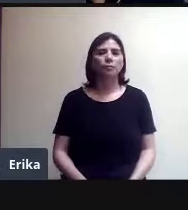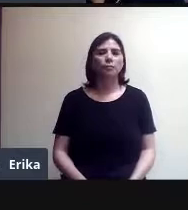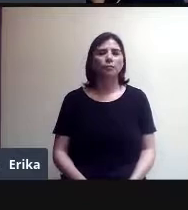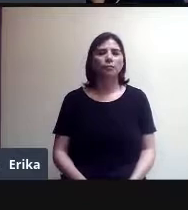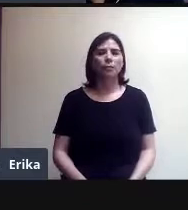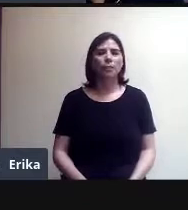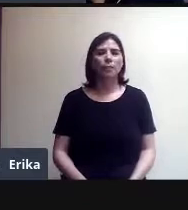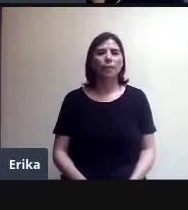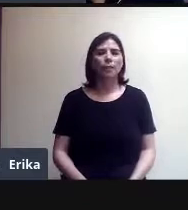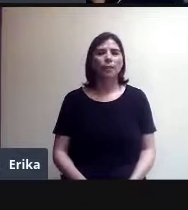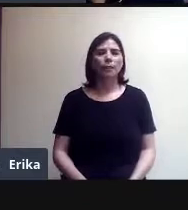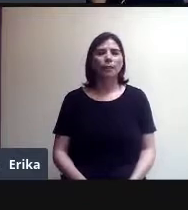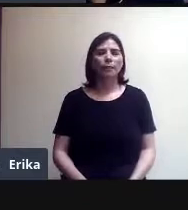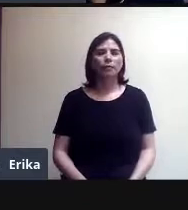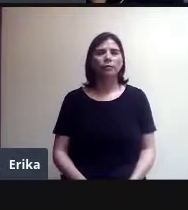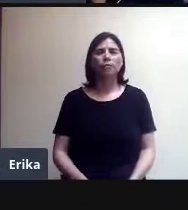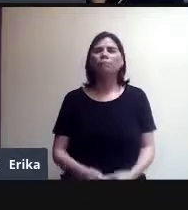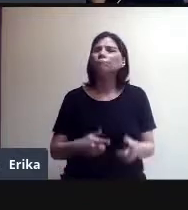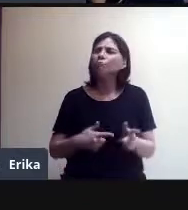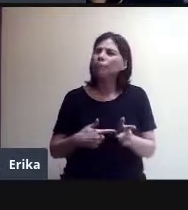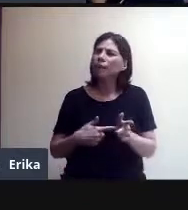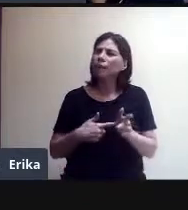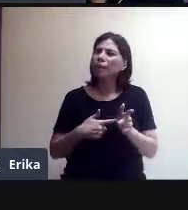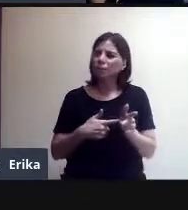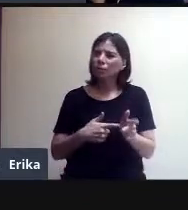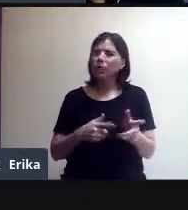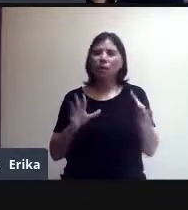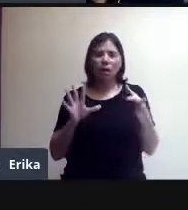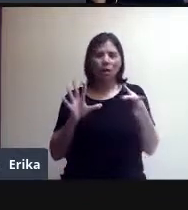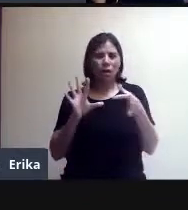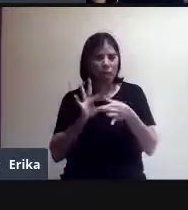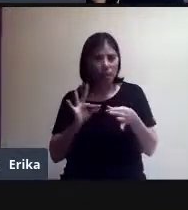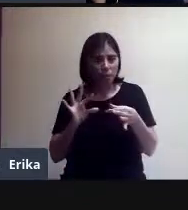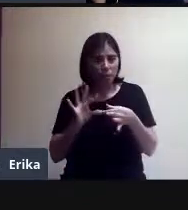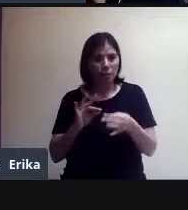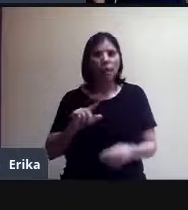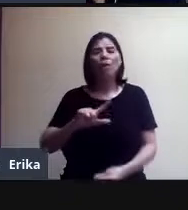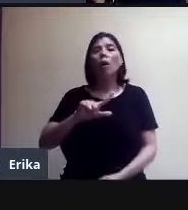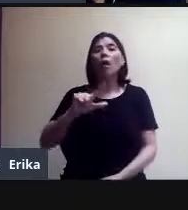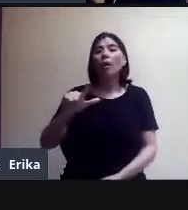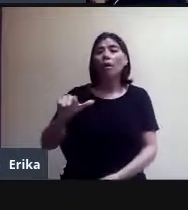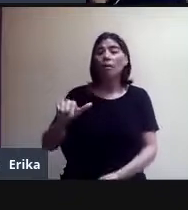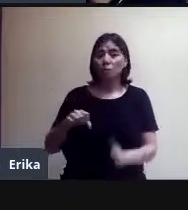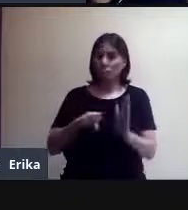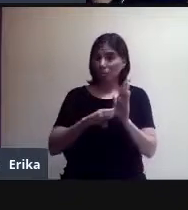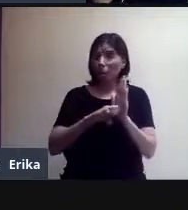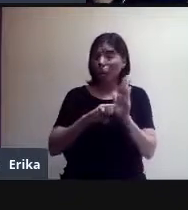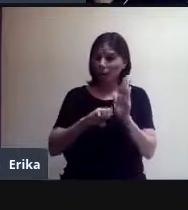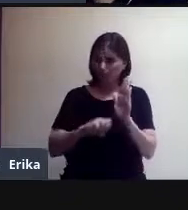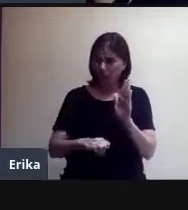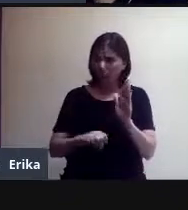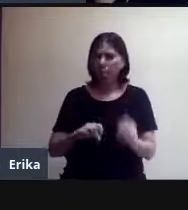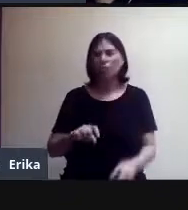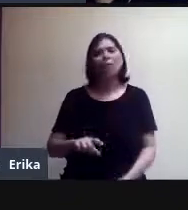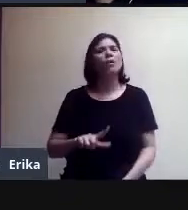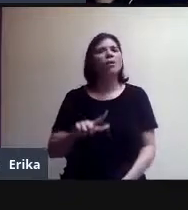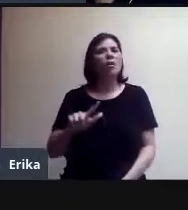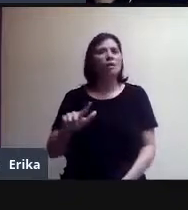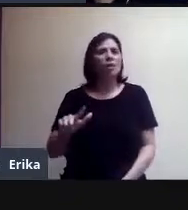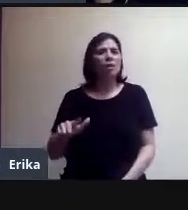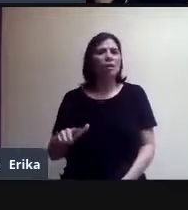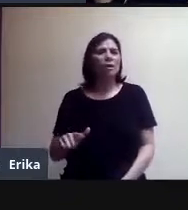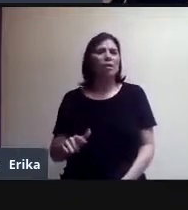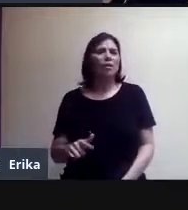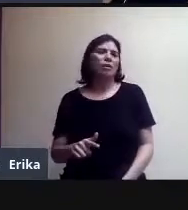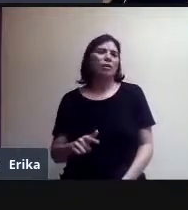Voy a continuar con esto y luego voy a hacerlos en vivo. Y creo que se van a ir contestando las preguntas.